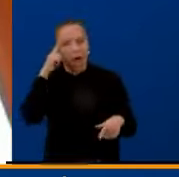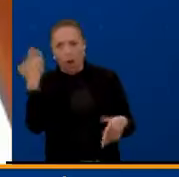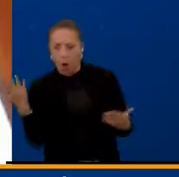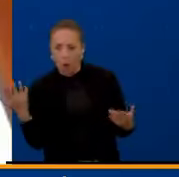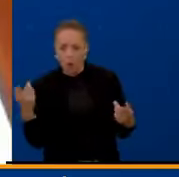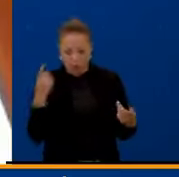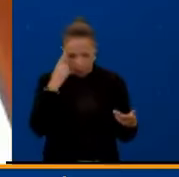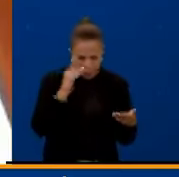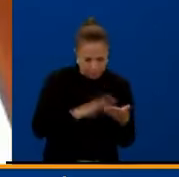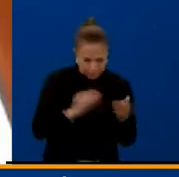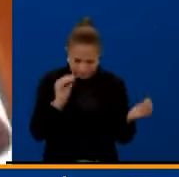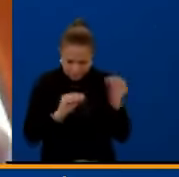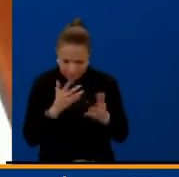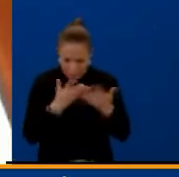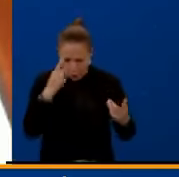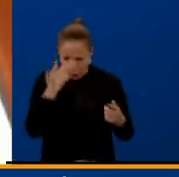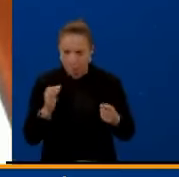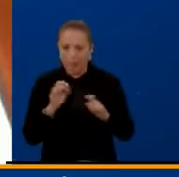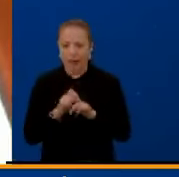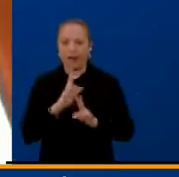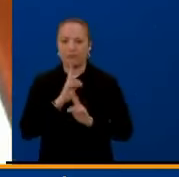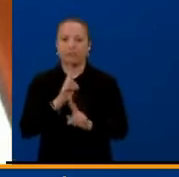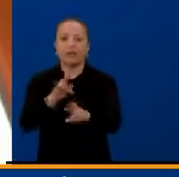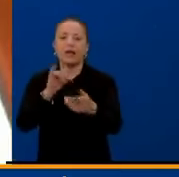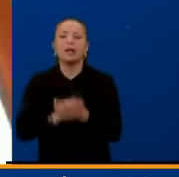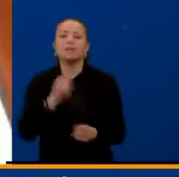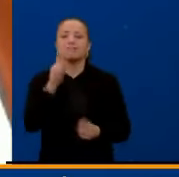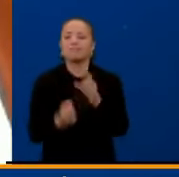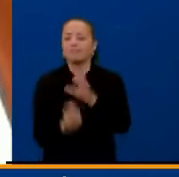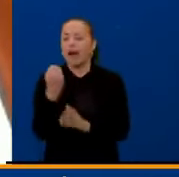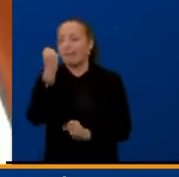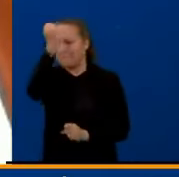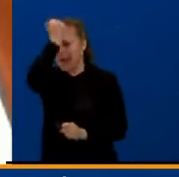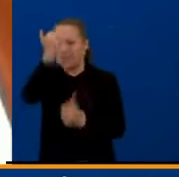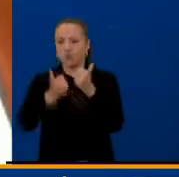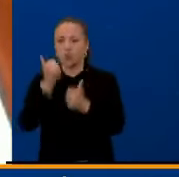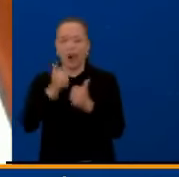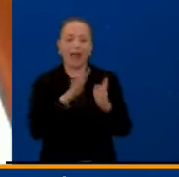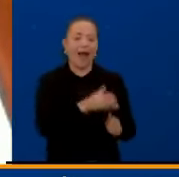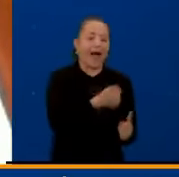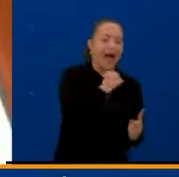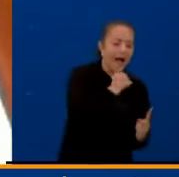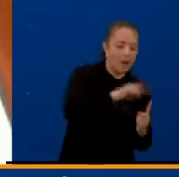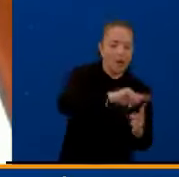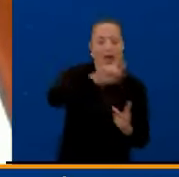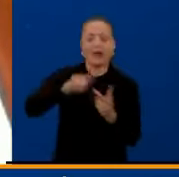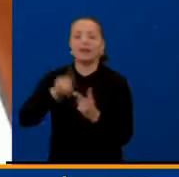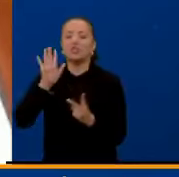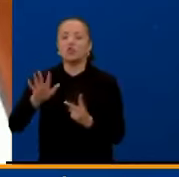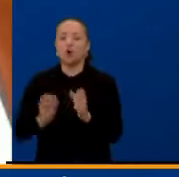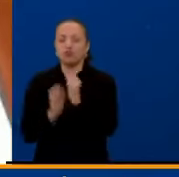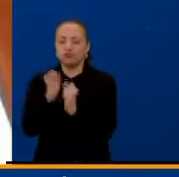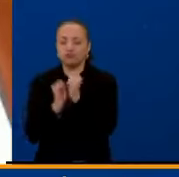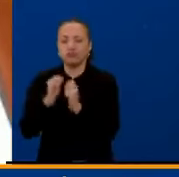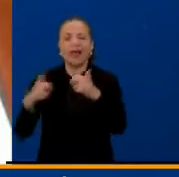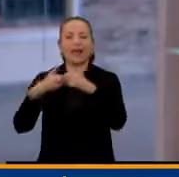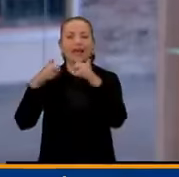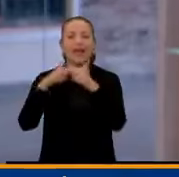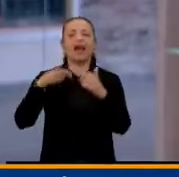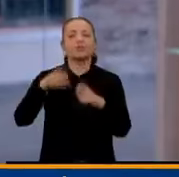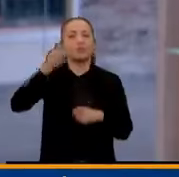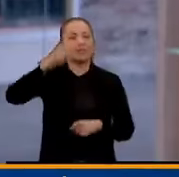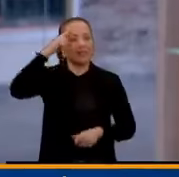salga de lo que ha sido históricamente solo dos fuentes, agua y plantas térmicas y ahí la necesidad de desarrollar las energías renovables.